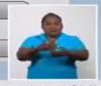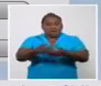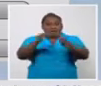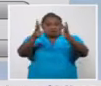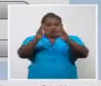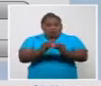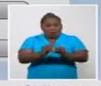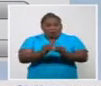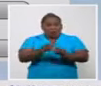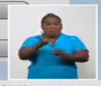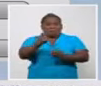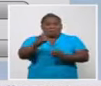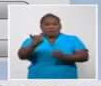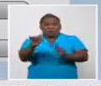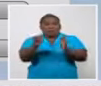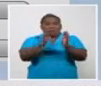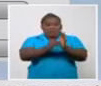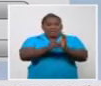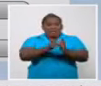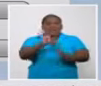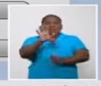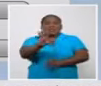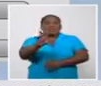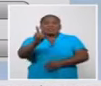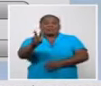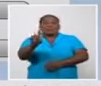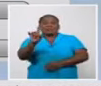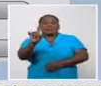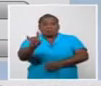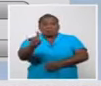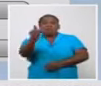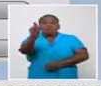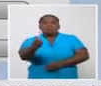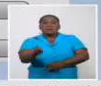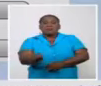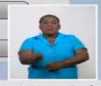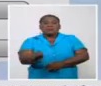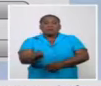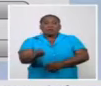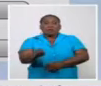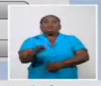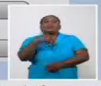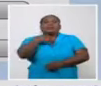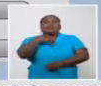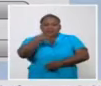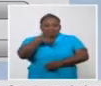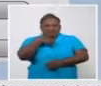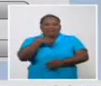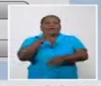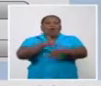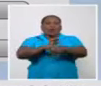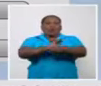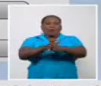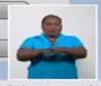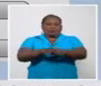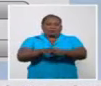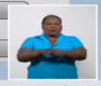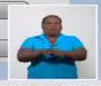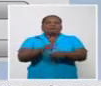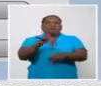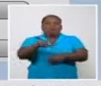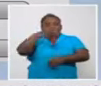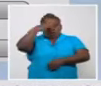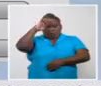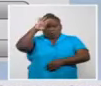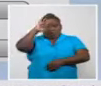.529 personas que han sido diagnosticados con la COVID-19 en nuestro